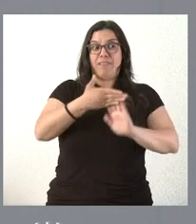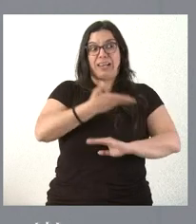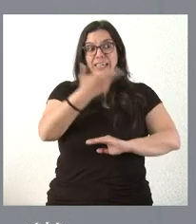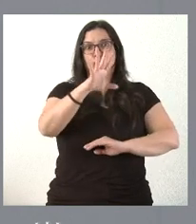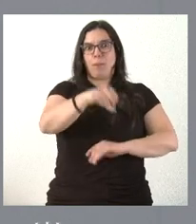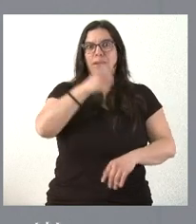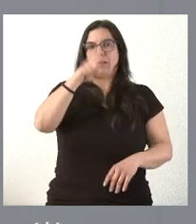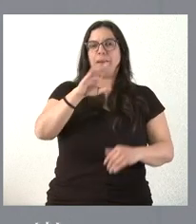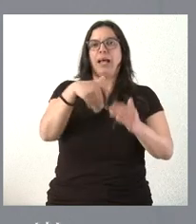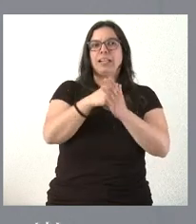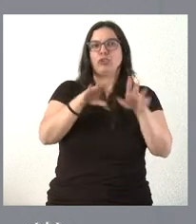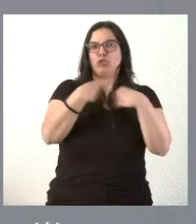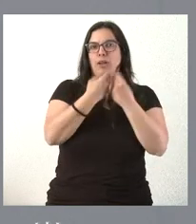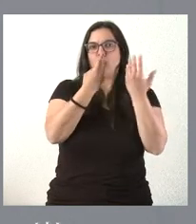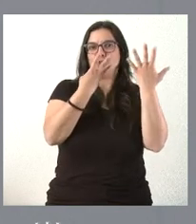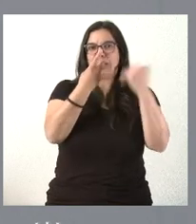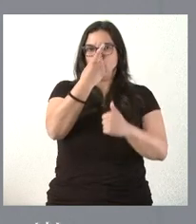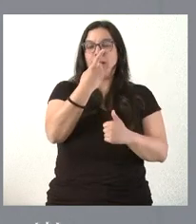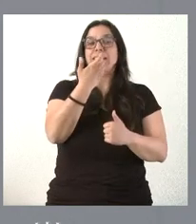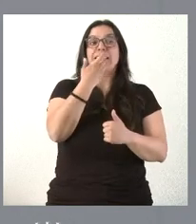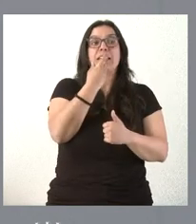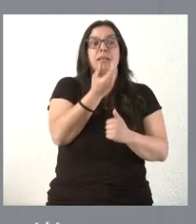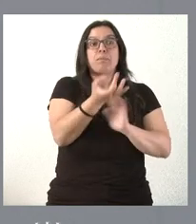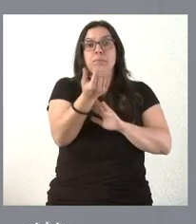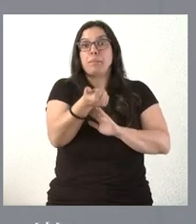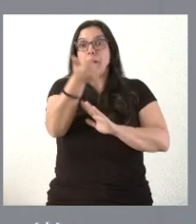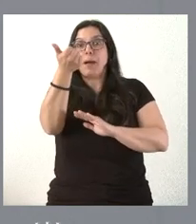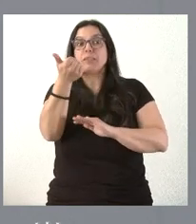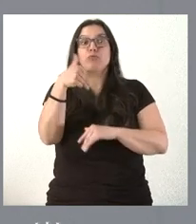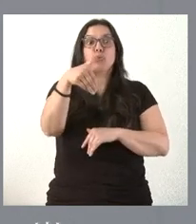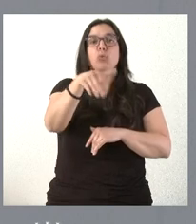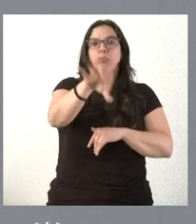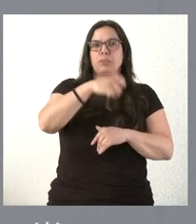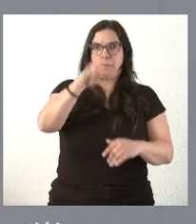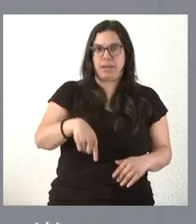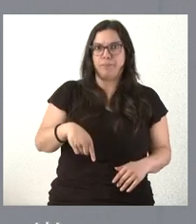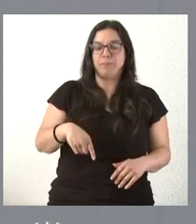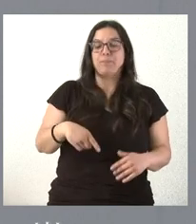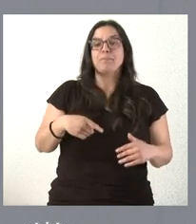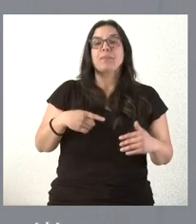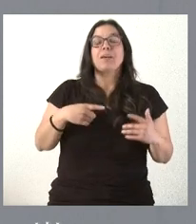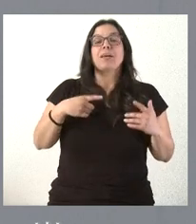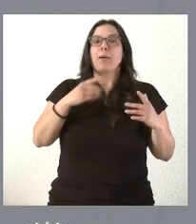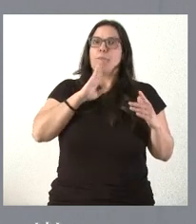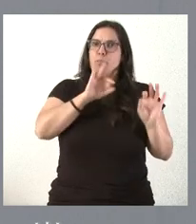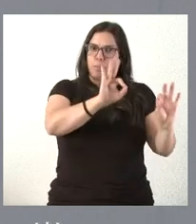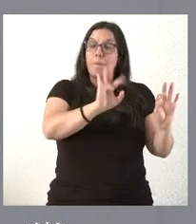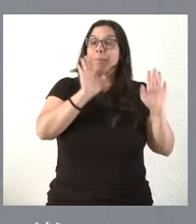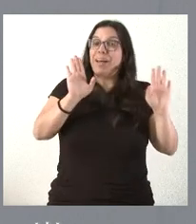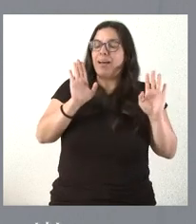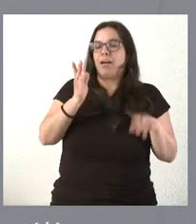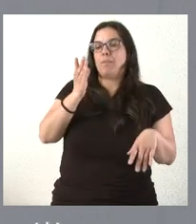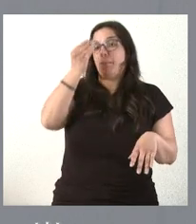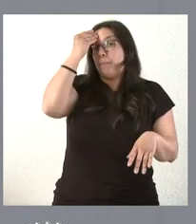hasta los 81 restantes y alguna más si hubiera en el futuro inmediato. Lo que no vemos adecuado es pensar